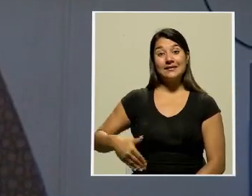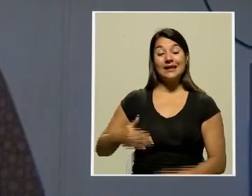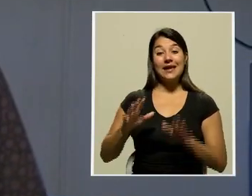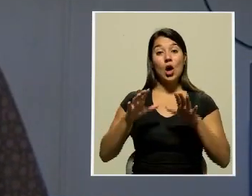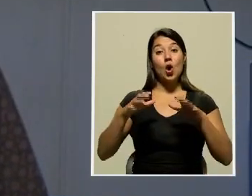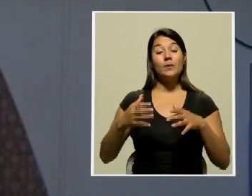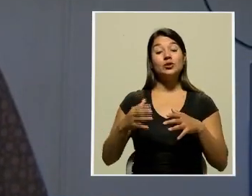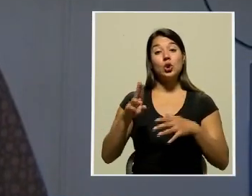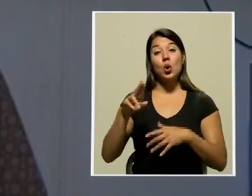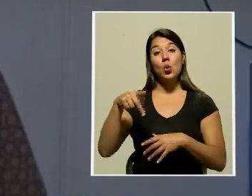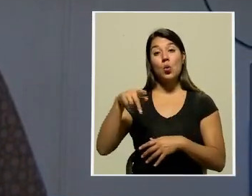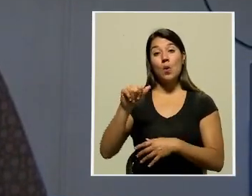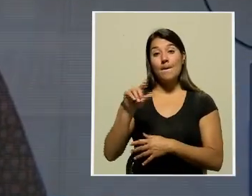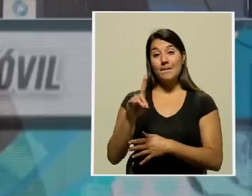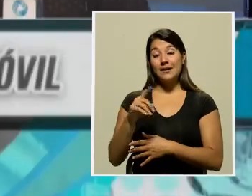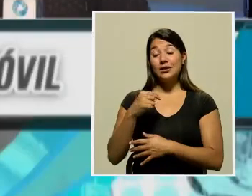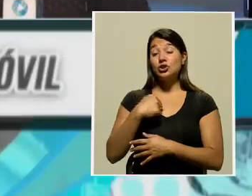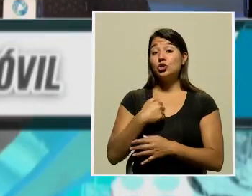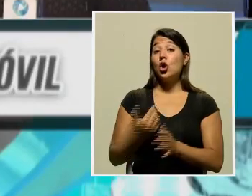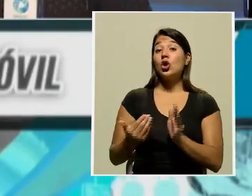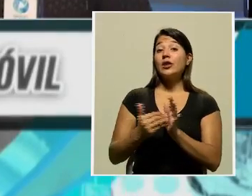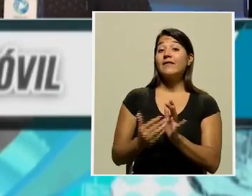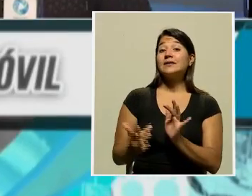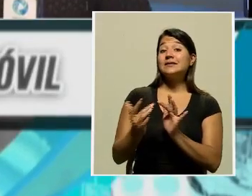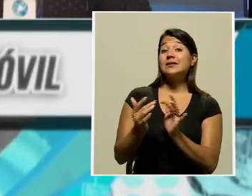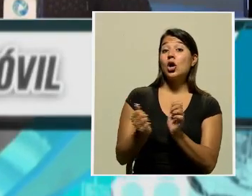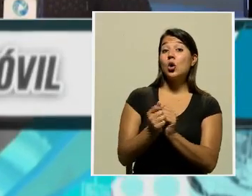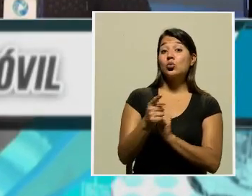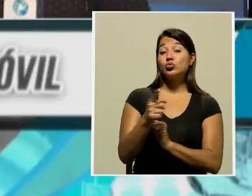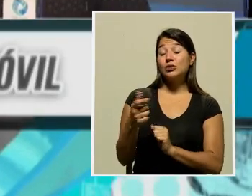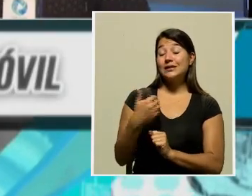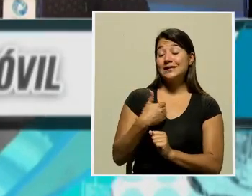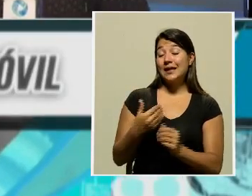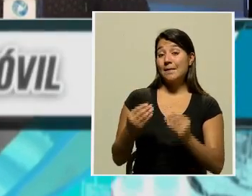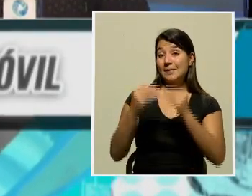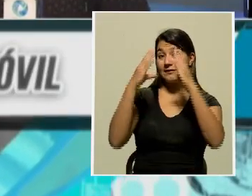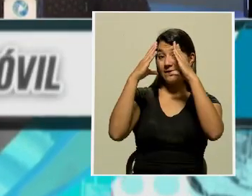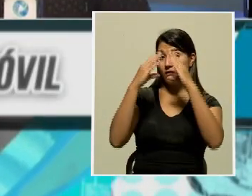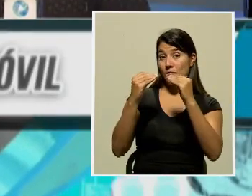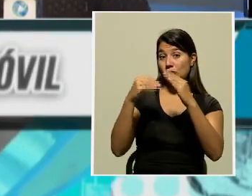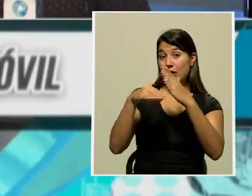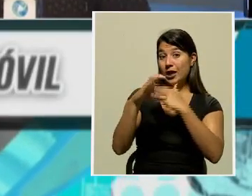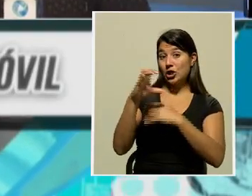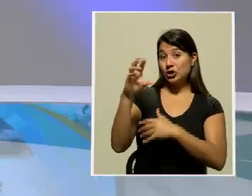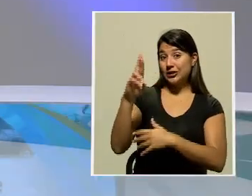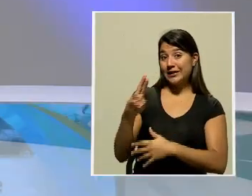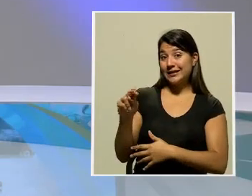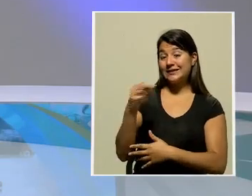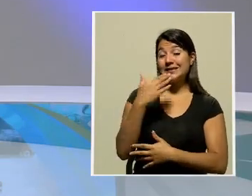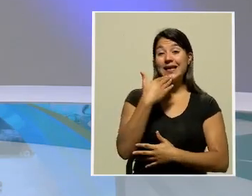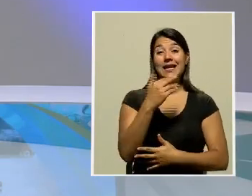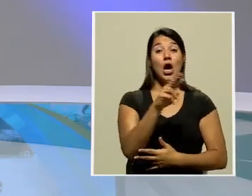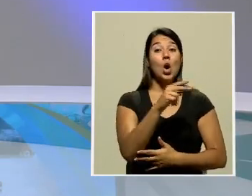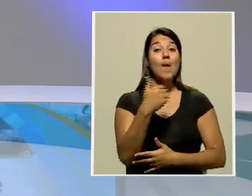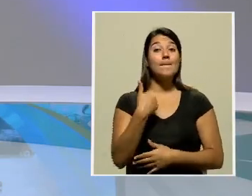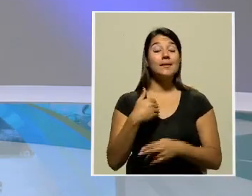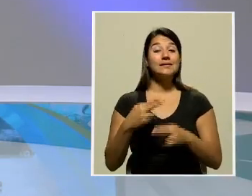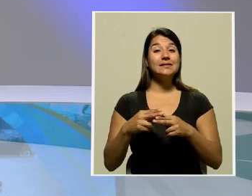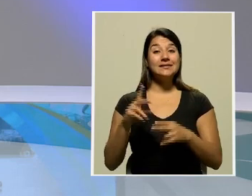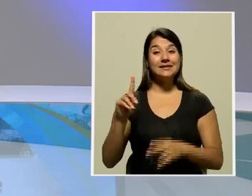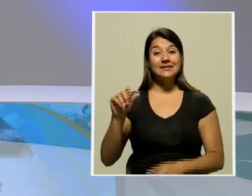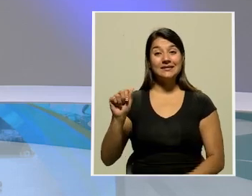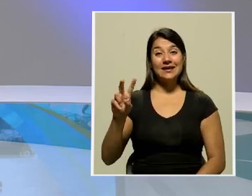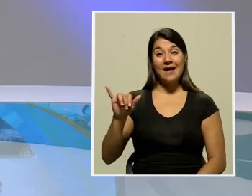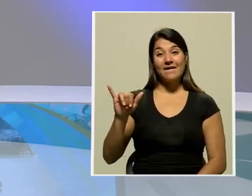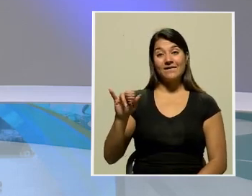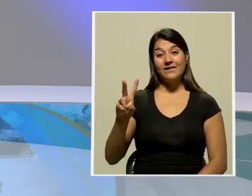Con esta información vamos a regresar con ustedes, que tienen más allá en el set principal de Costa Rica Noticias. Muchas gracias a nuestro compañero David Roversi por